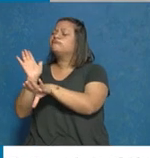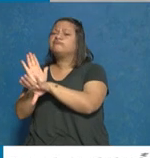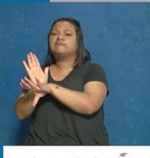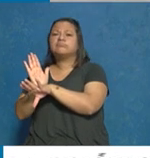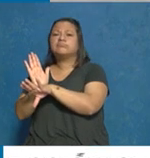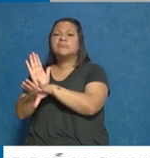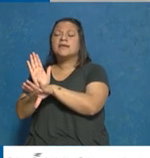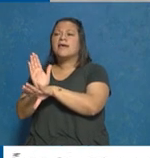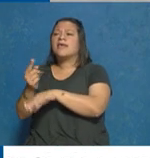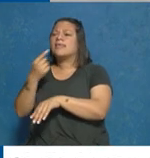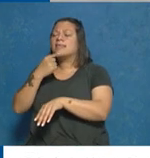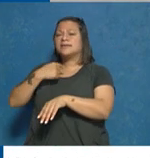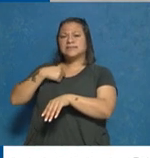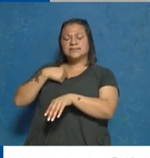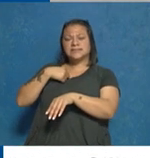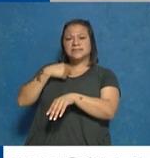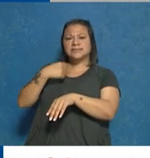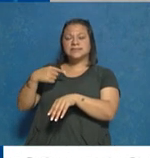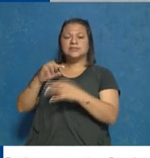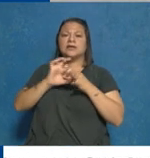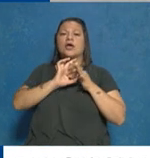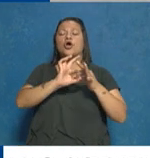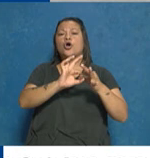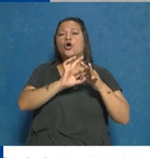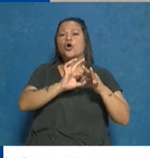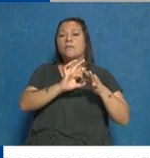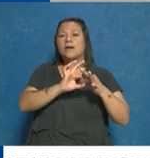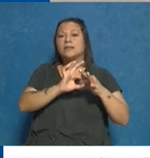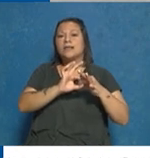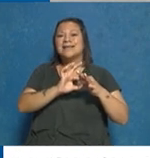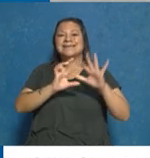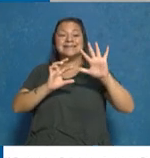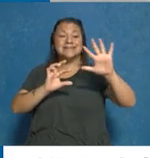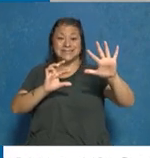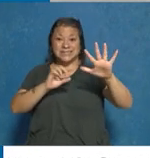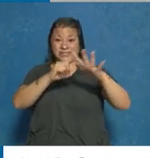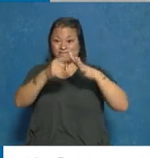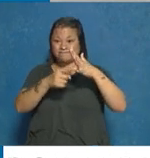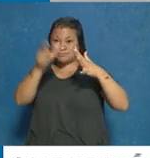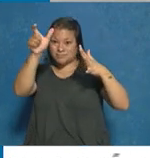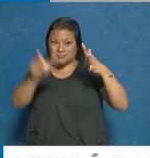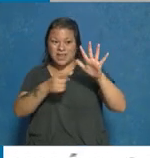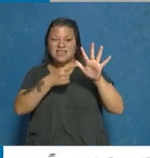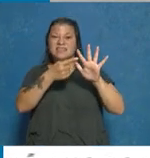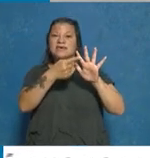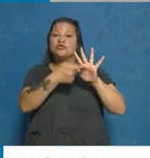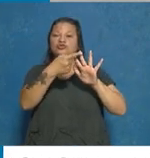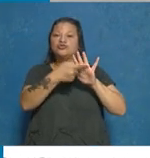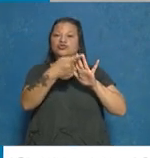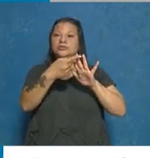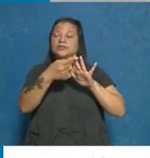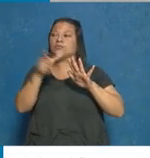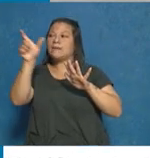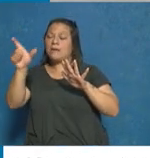esto, lo que dice es que es compatible con los cinco dedos de una persona, lo dice en textual, que se están